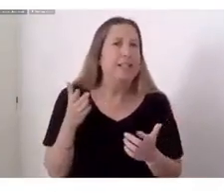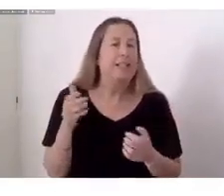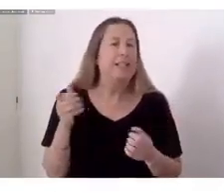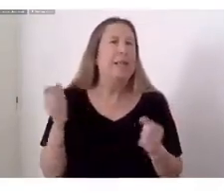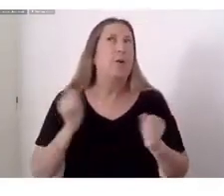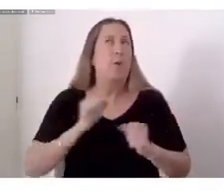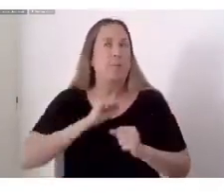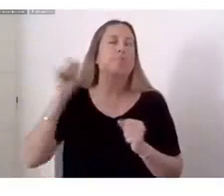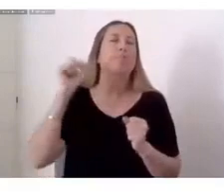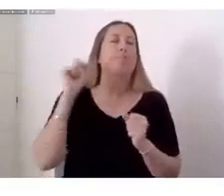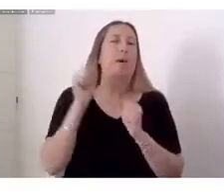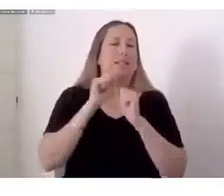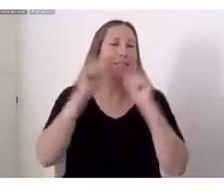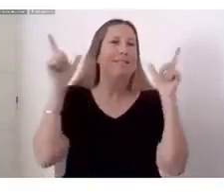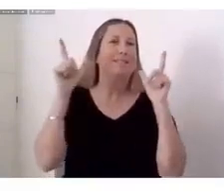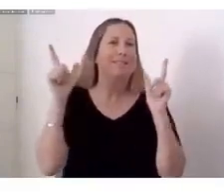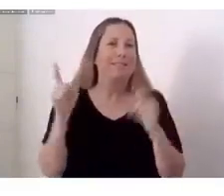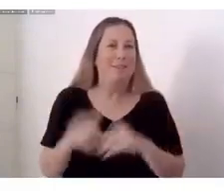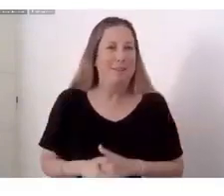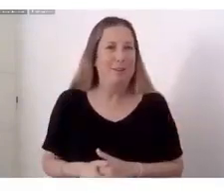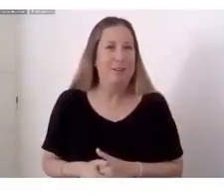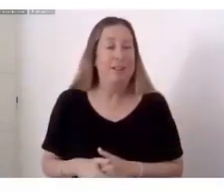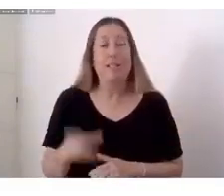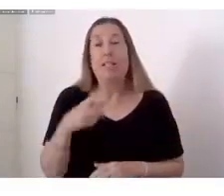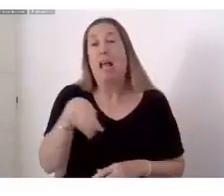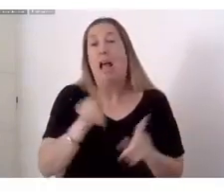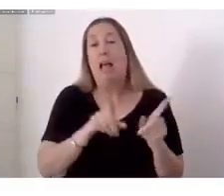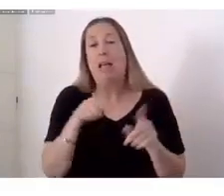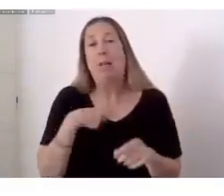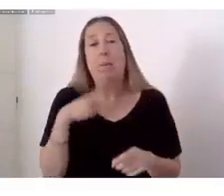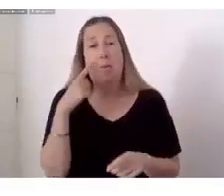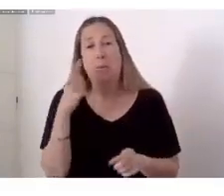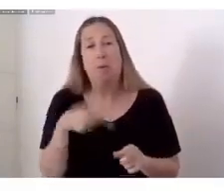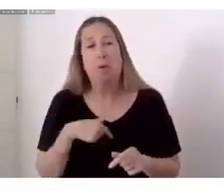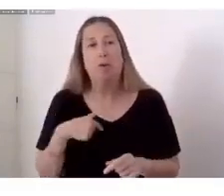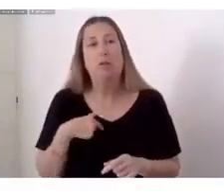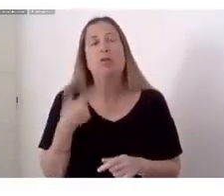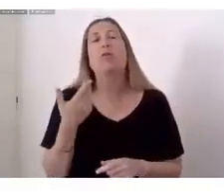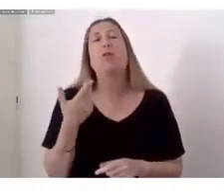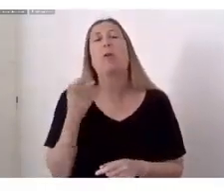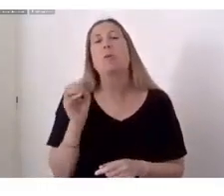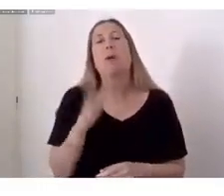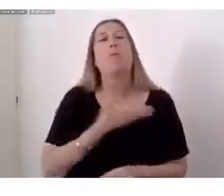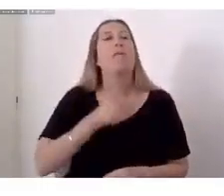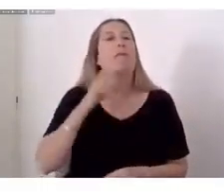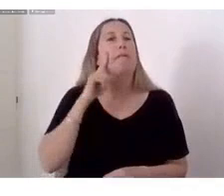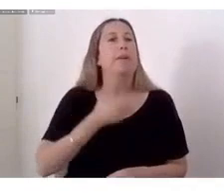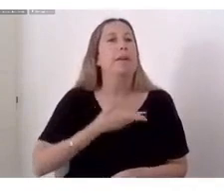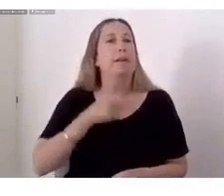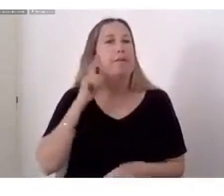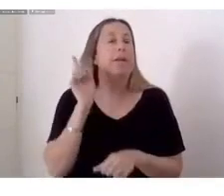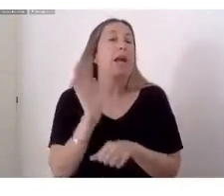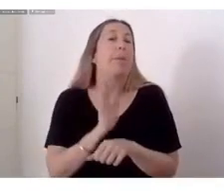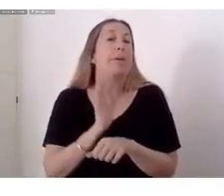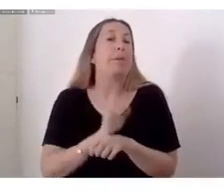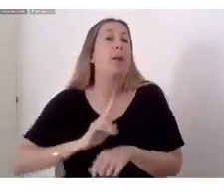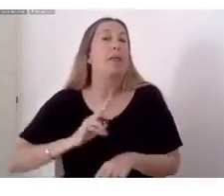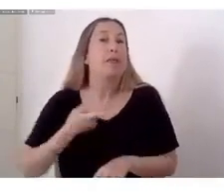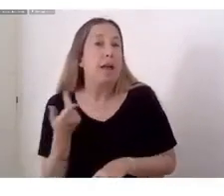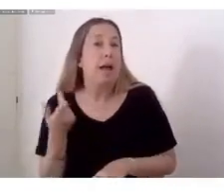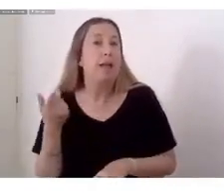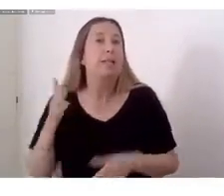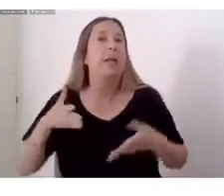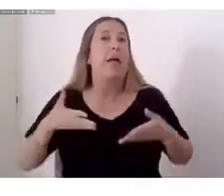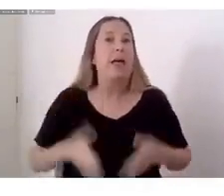arriba Para aquellos que no me conocen Yo soy La Fifi Artista transfronteriza Nacida